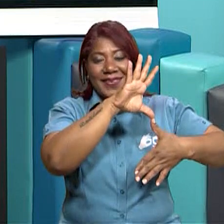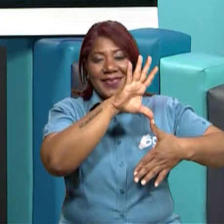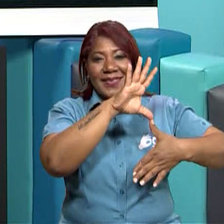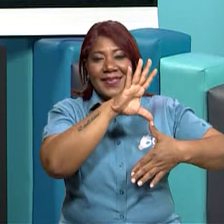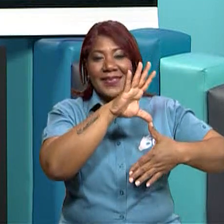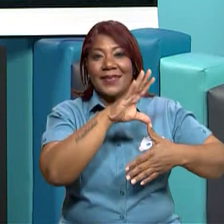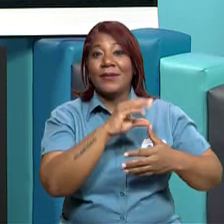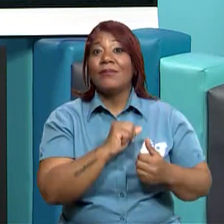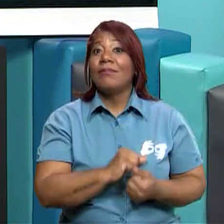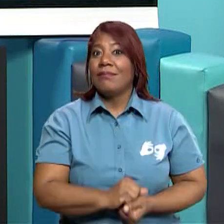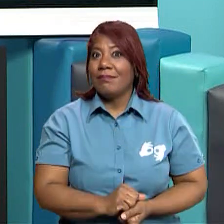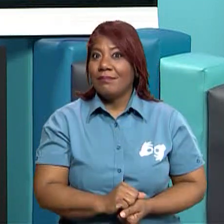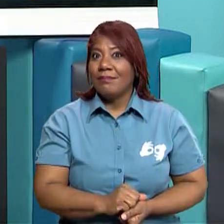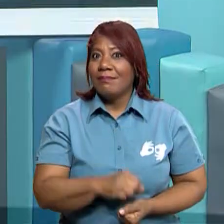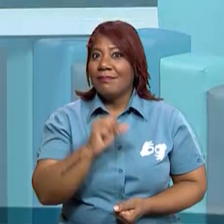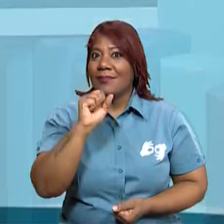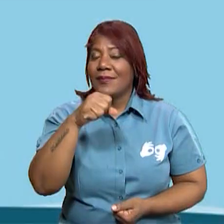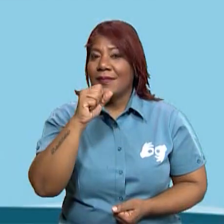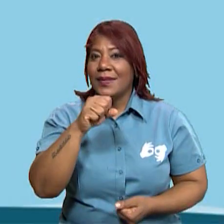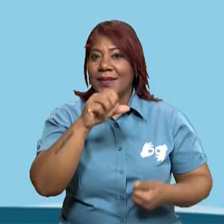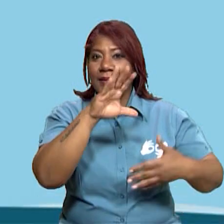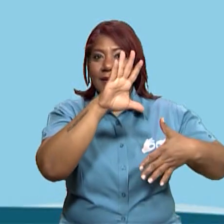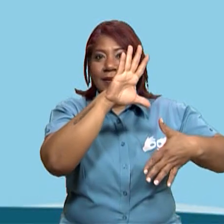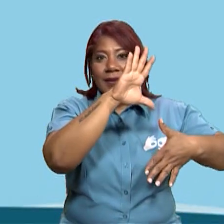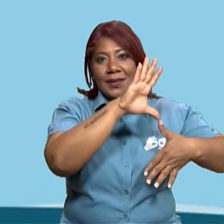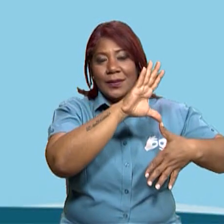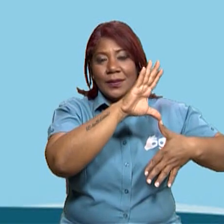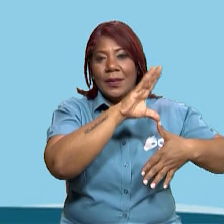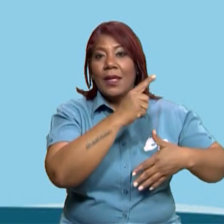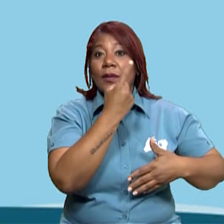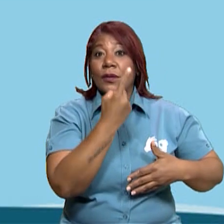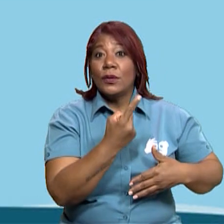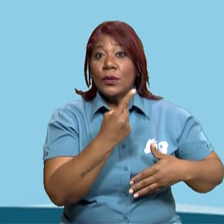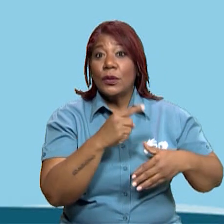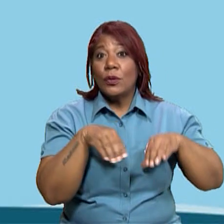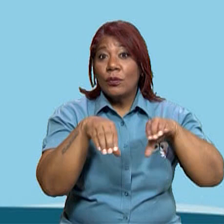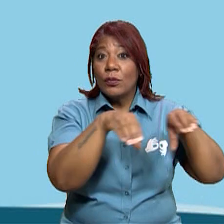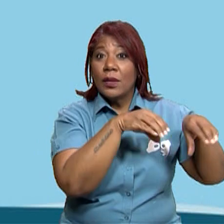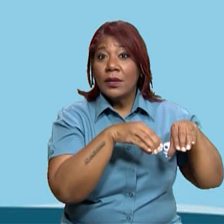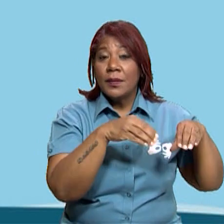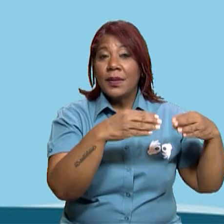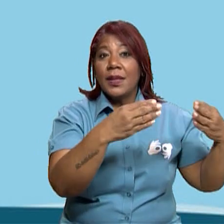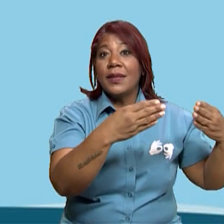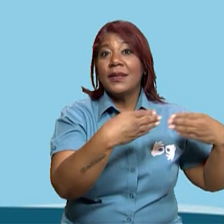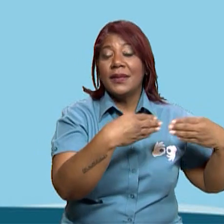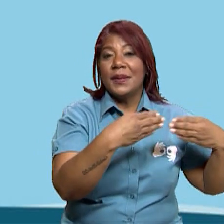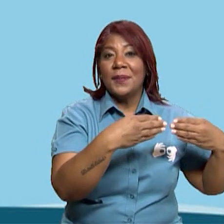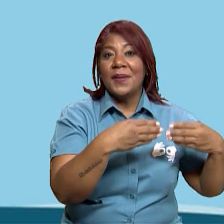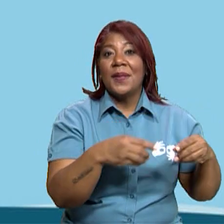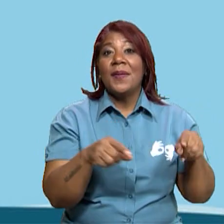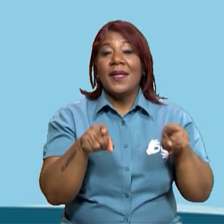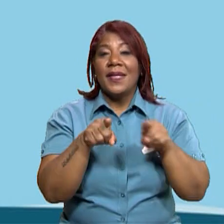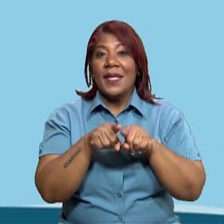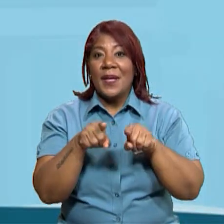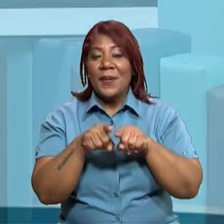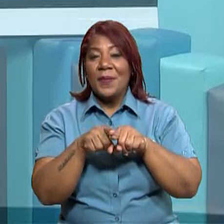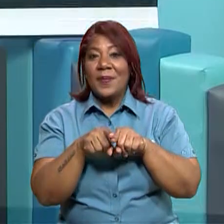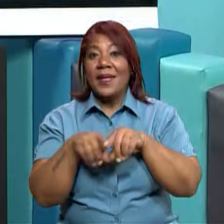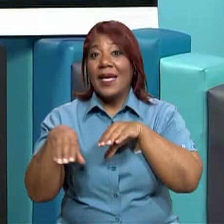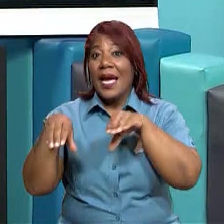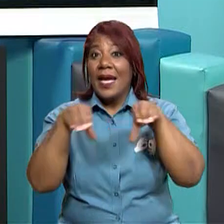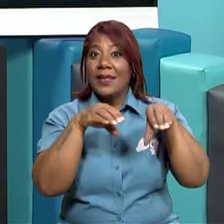Del continente americano ya no estamos en las actividades solamente de nuestro país, sino que vamos a involucrar otros